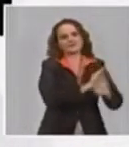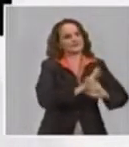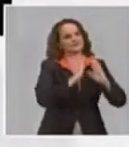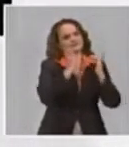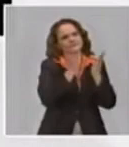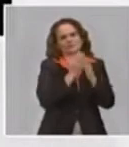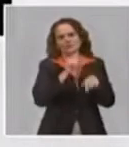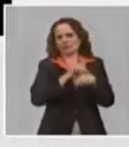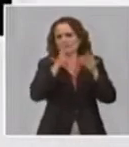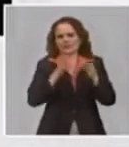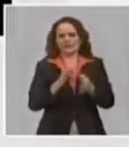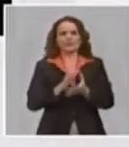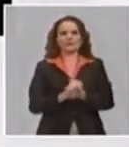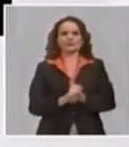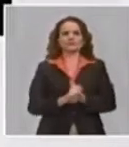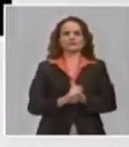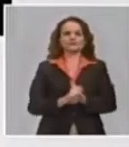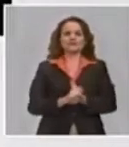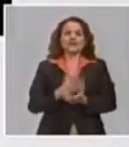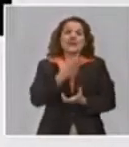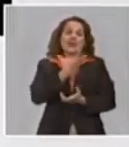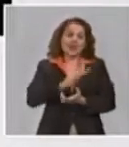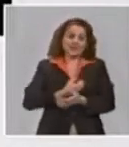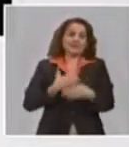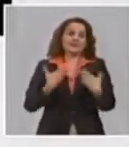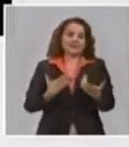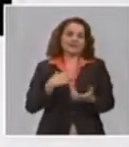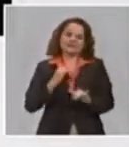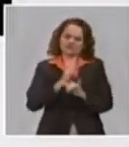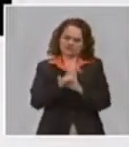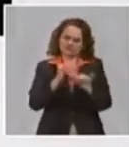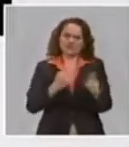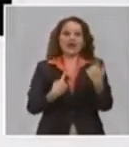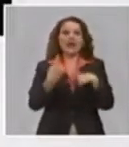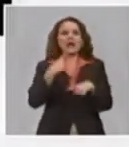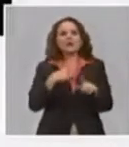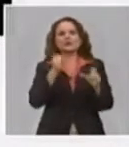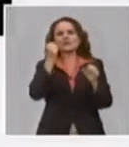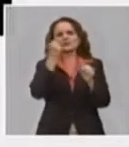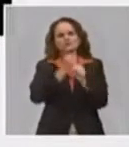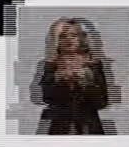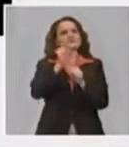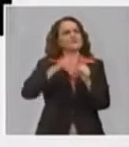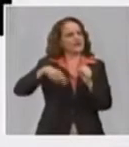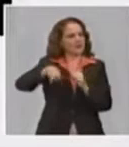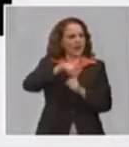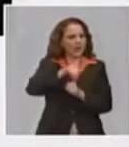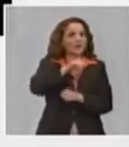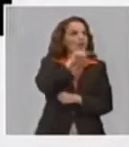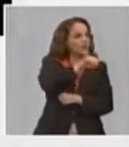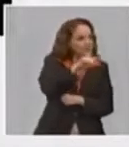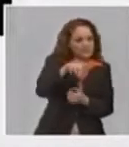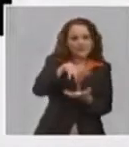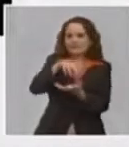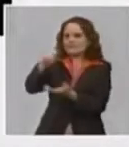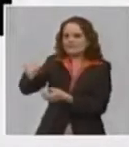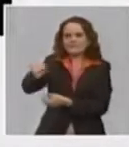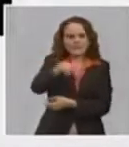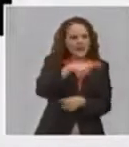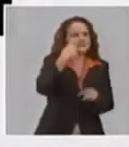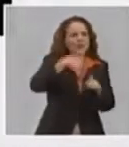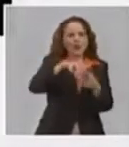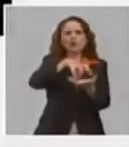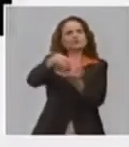lamentablemente tengo que decir lamentablemente hay un grupo de trabajadores que aún existiendo trabajos que aún buscando en la entidad una